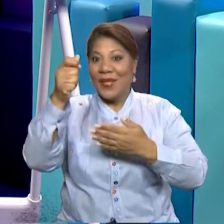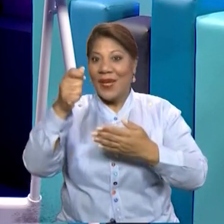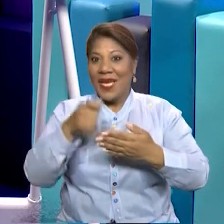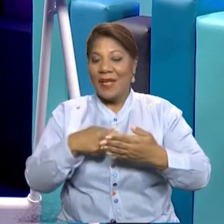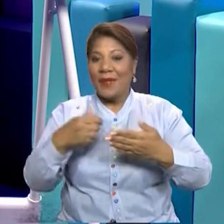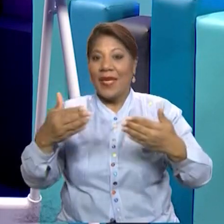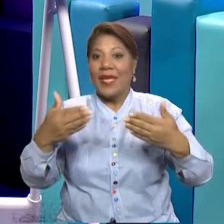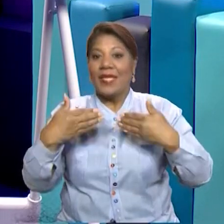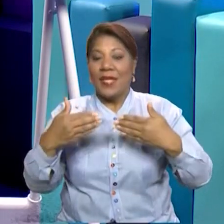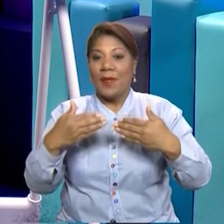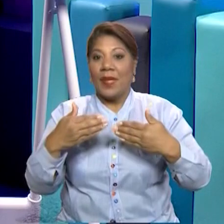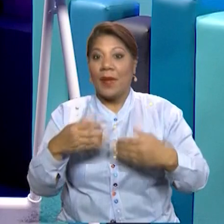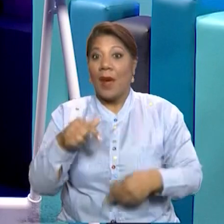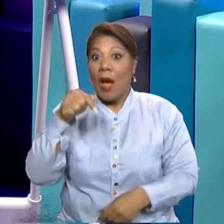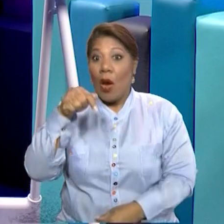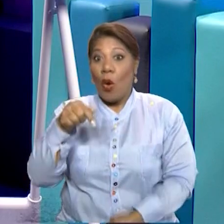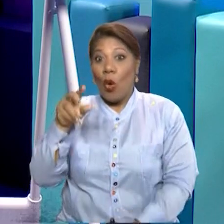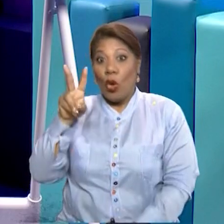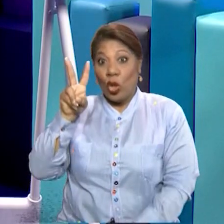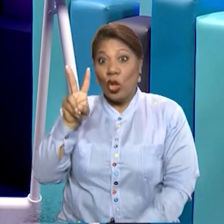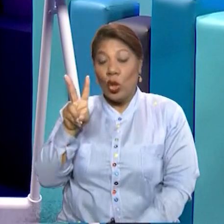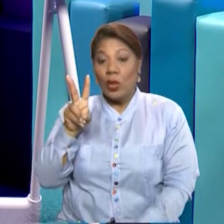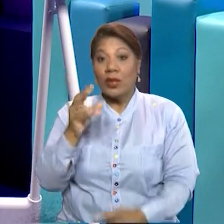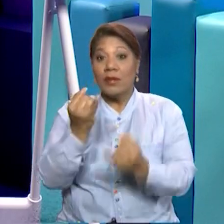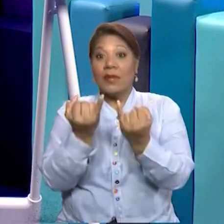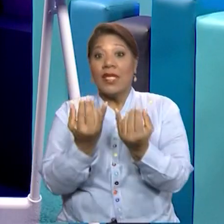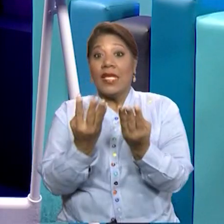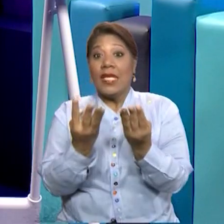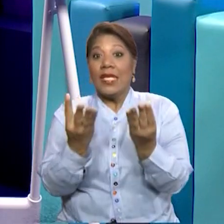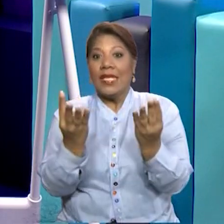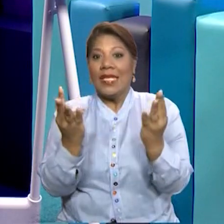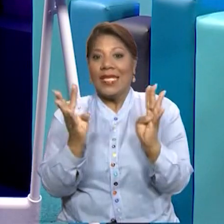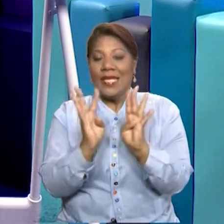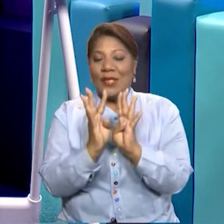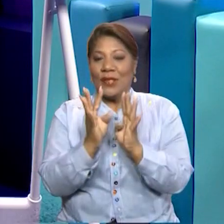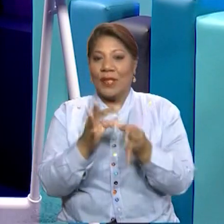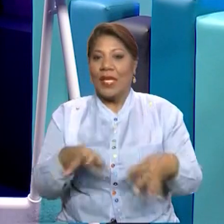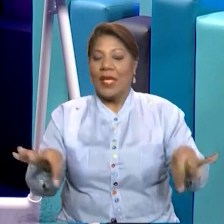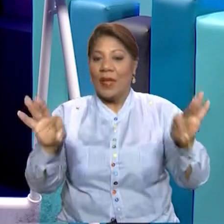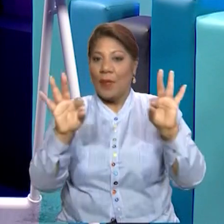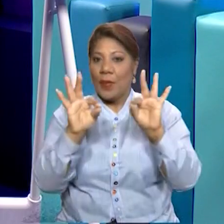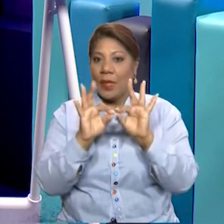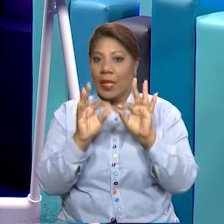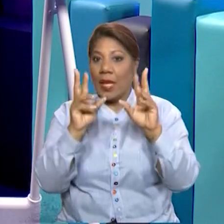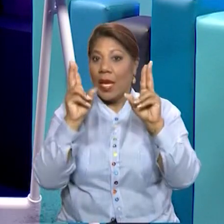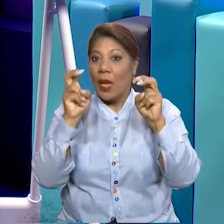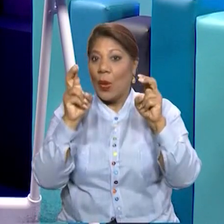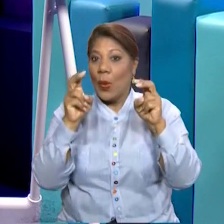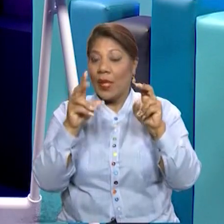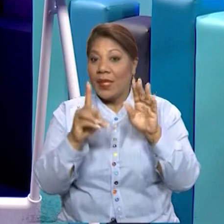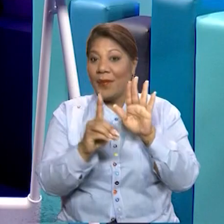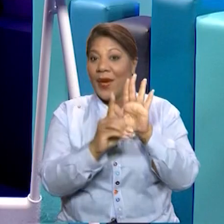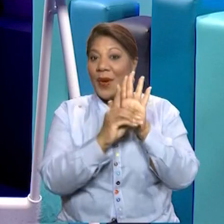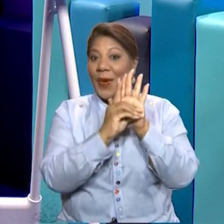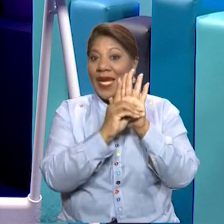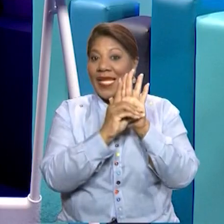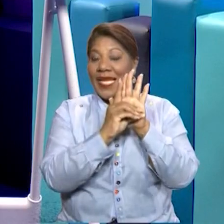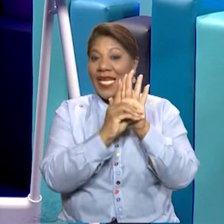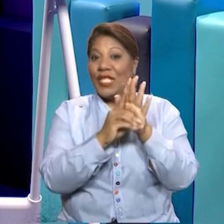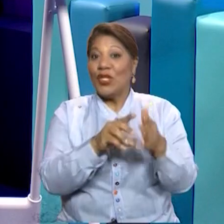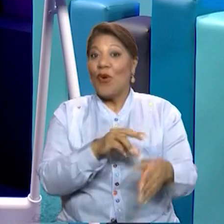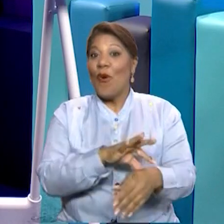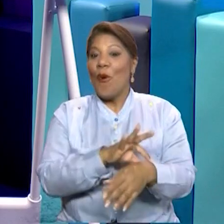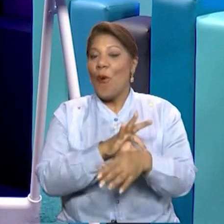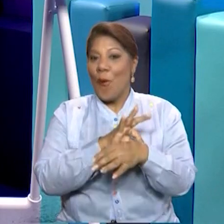instituciones muy importantes que tienen que ver mucho con los derechos humanos, tema que vamos a seguir viendo más